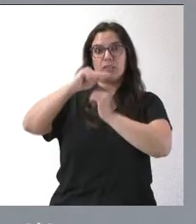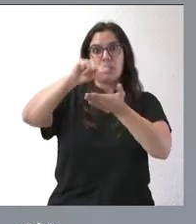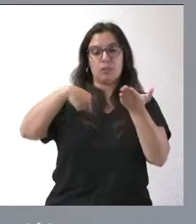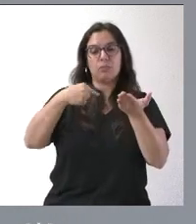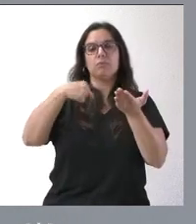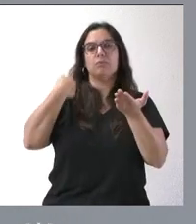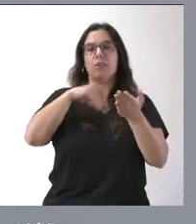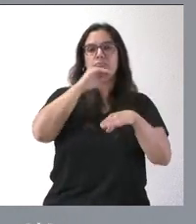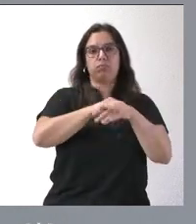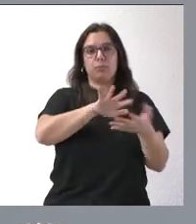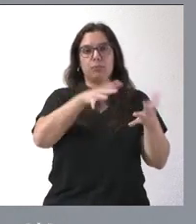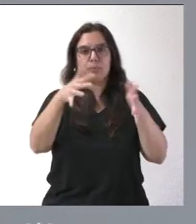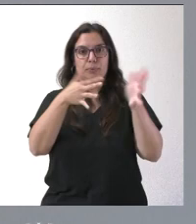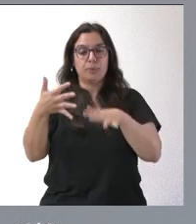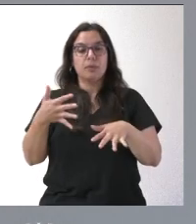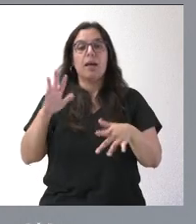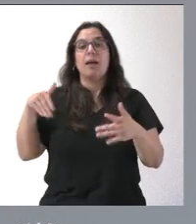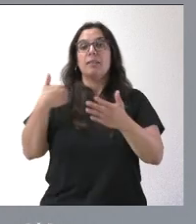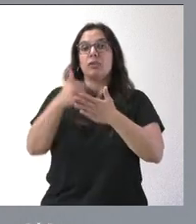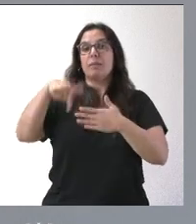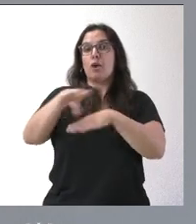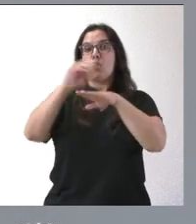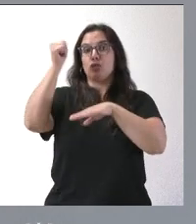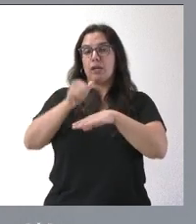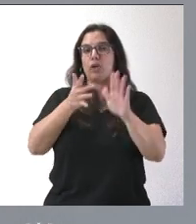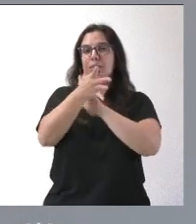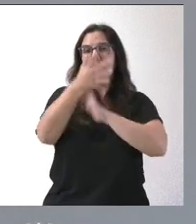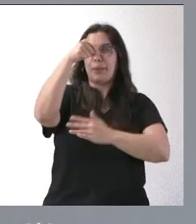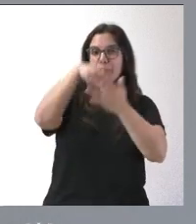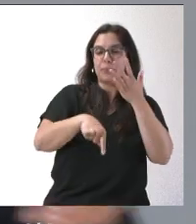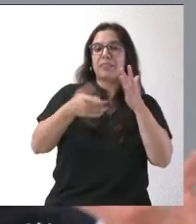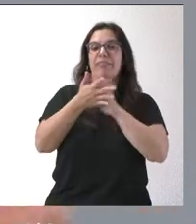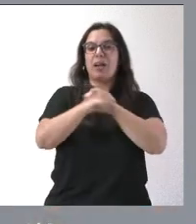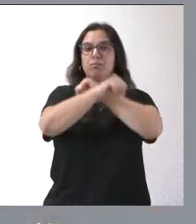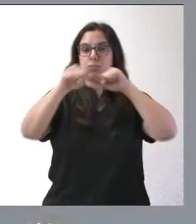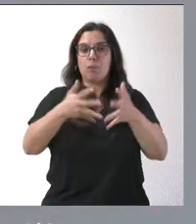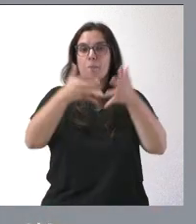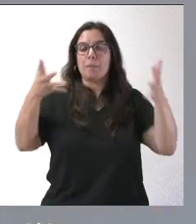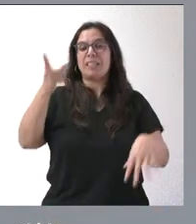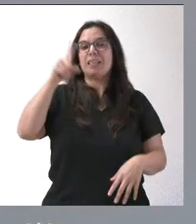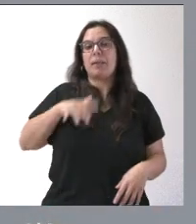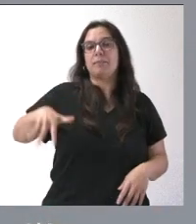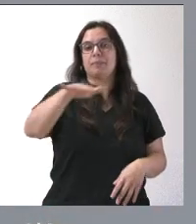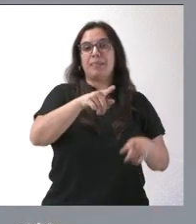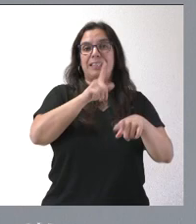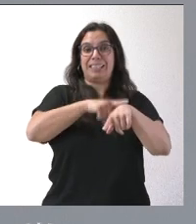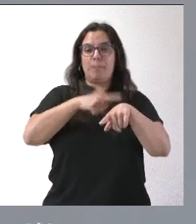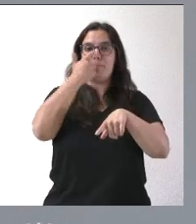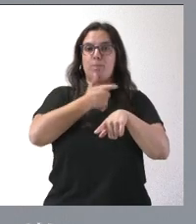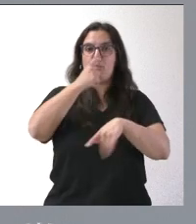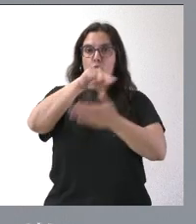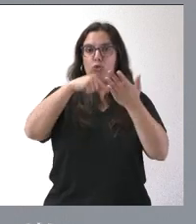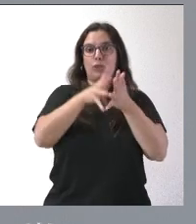consejero ha anunciado el contenido del operativo, que lo refuerza ampliamente y, sobre todo, en la extensión del tiempo de trabajo